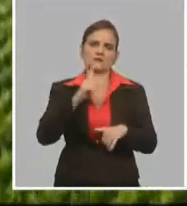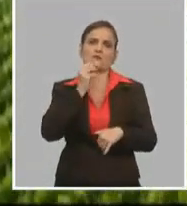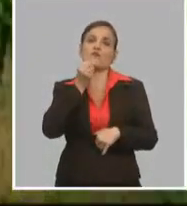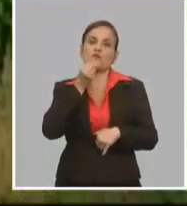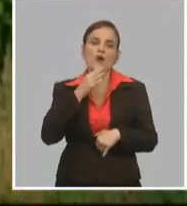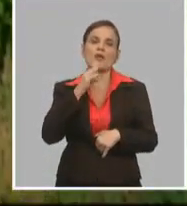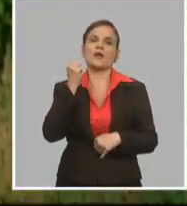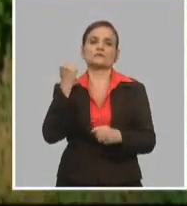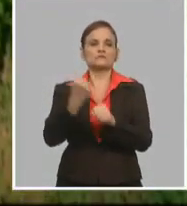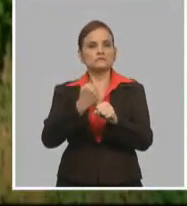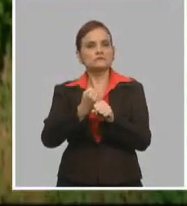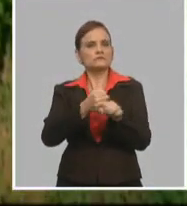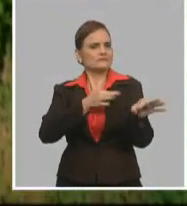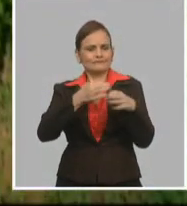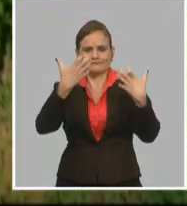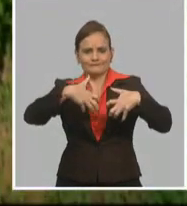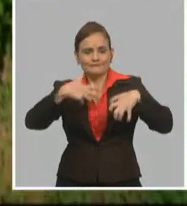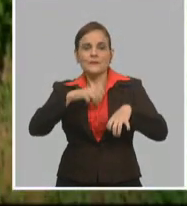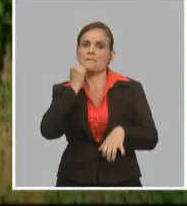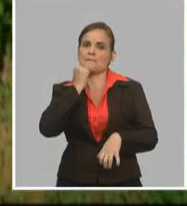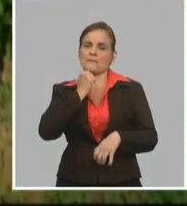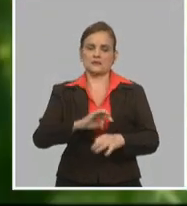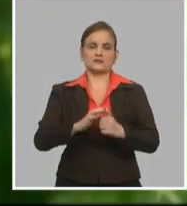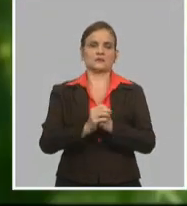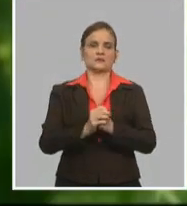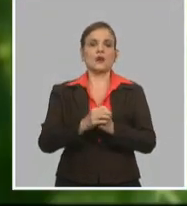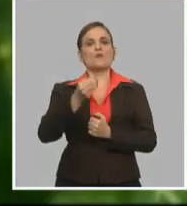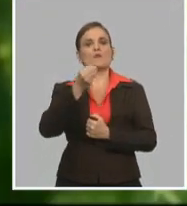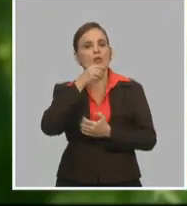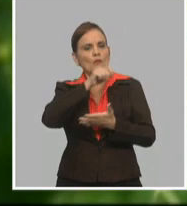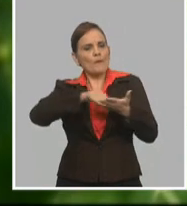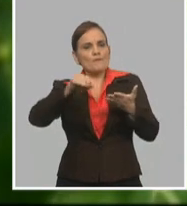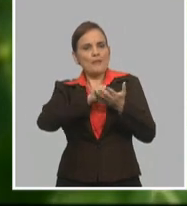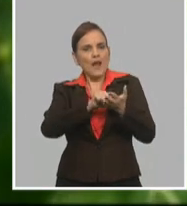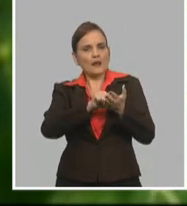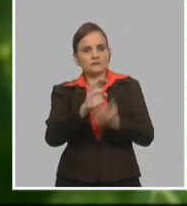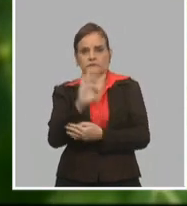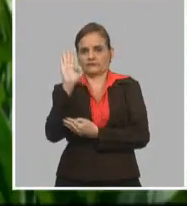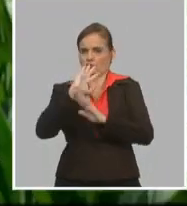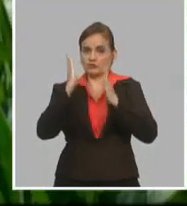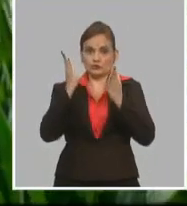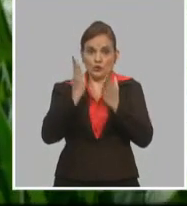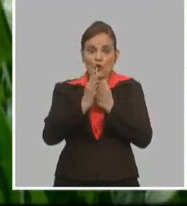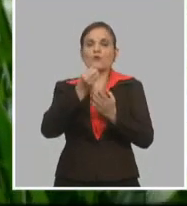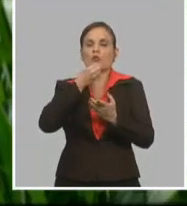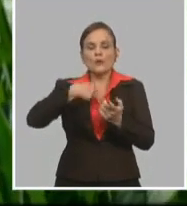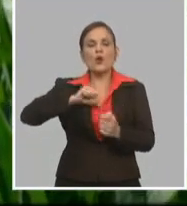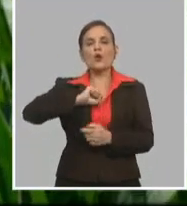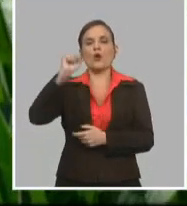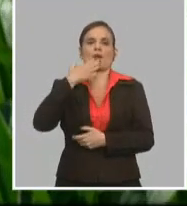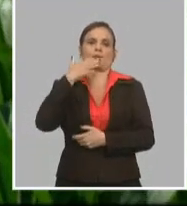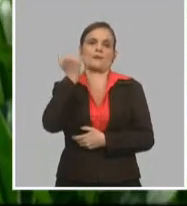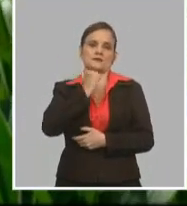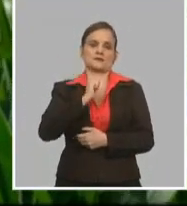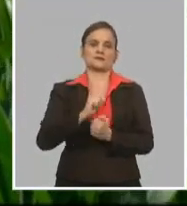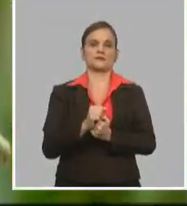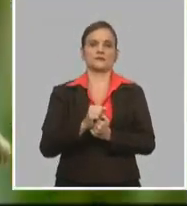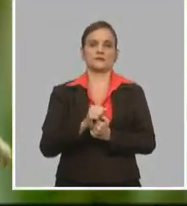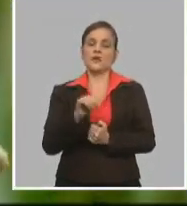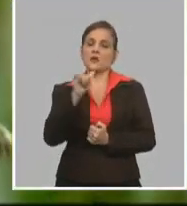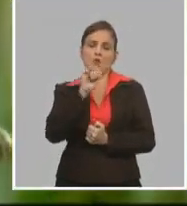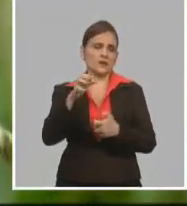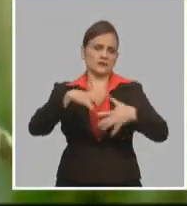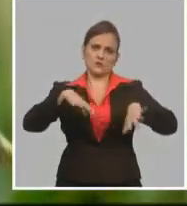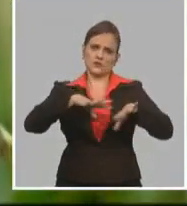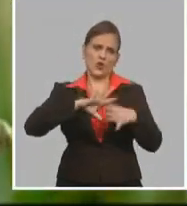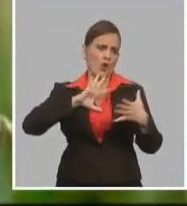puede, de lo que nos estamos proponiendo y podemos tener. Yo creo que la circunstancia de hoy es tan compleja. Sigo reiterando y el pueblo tiene